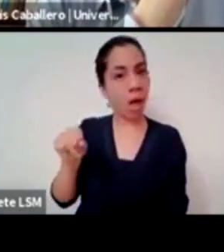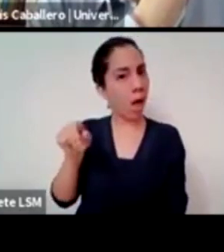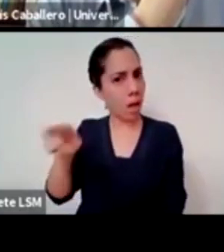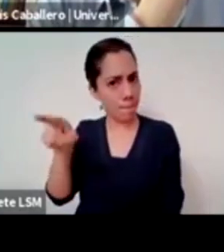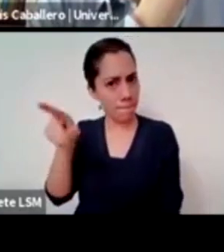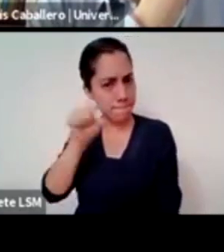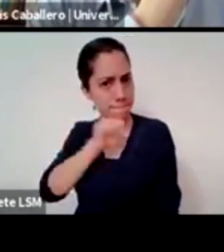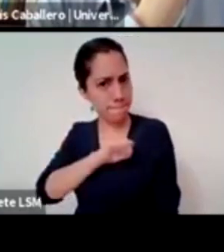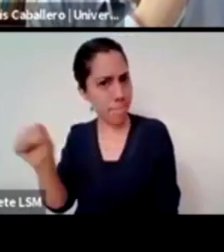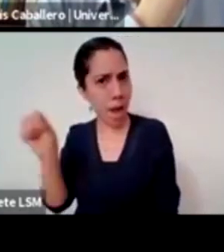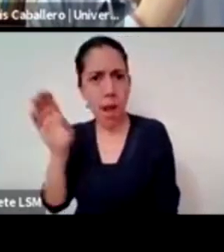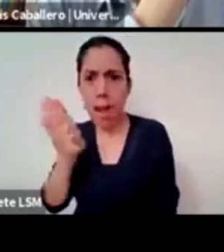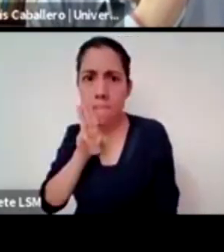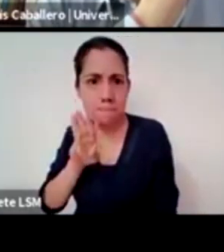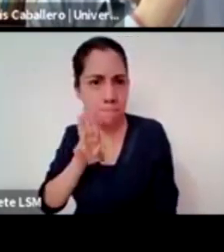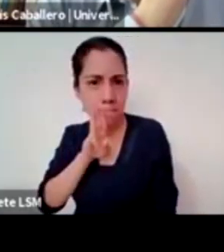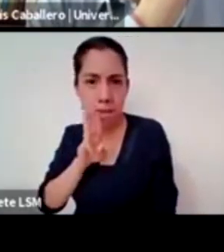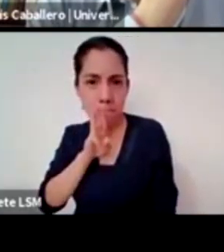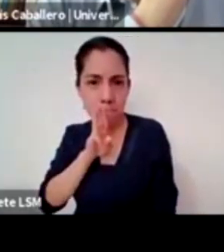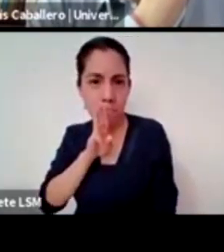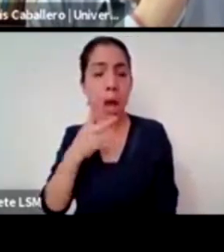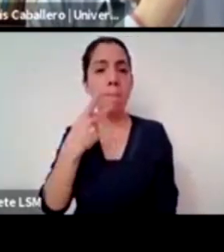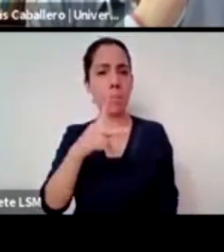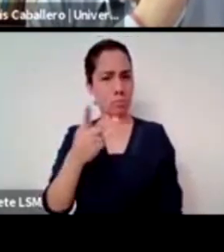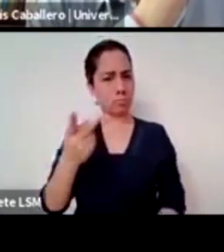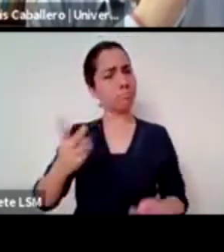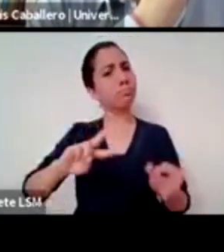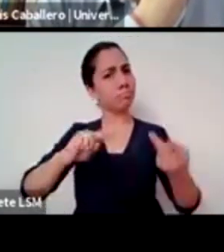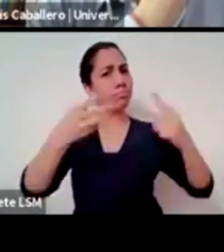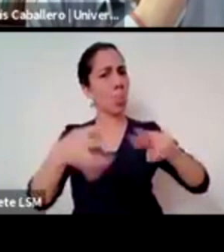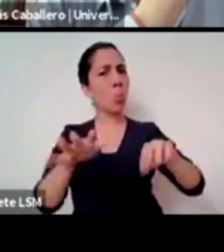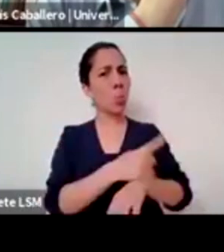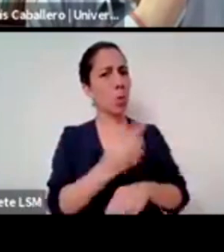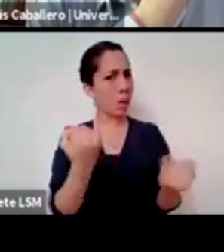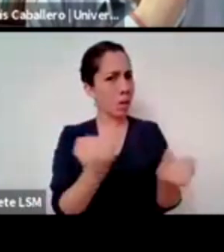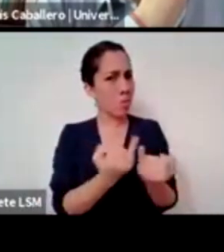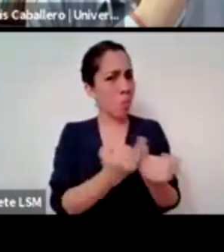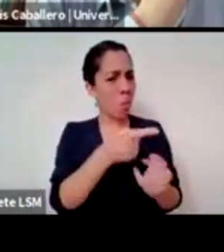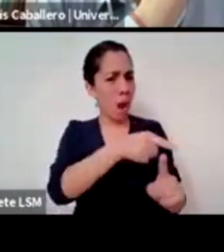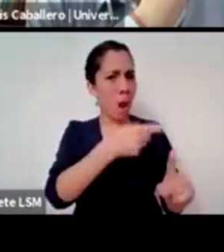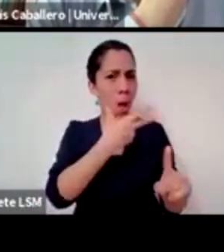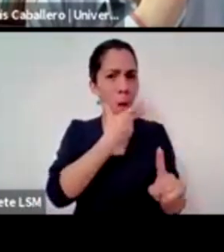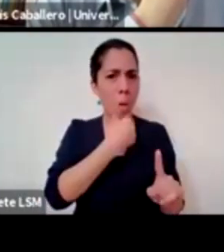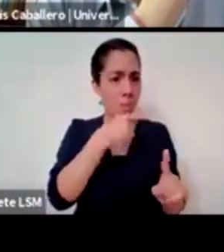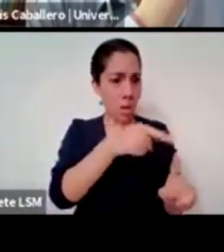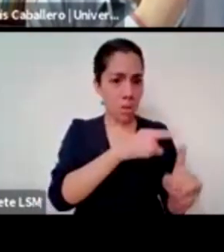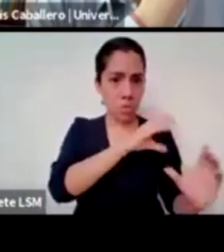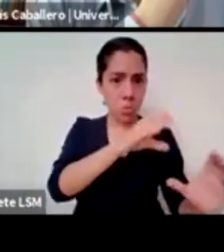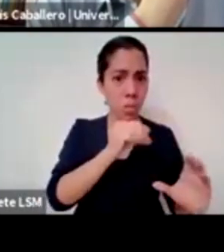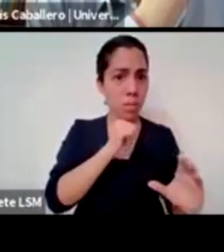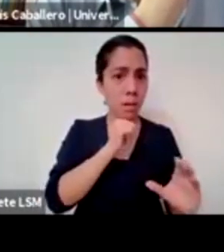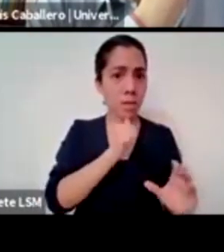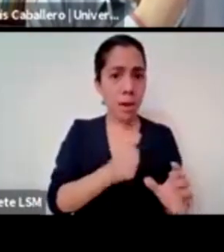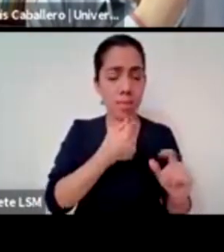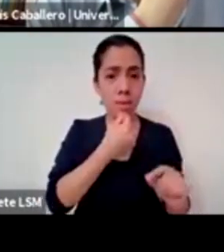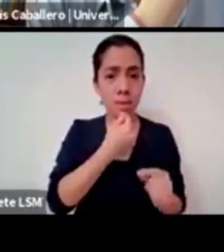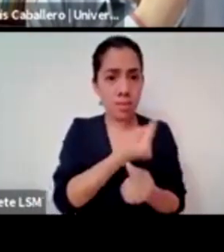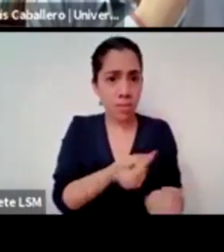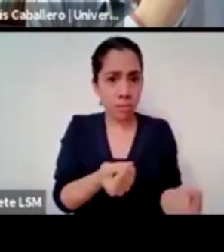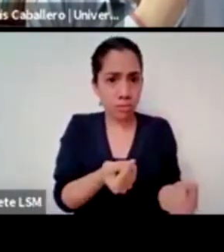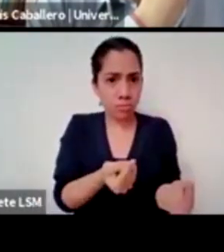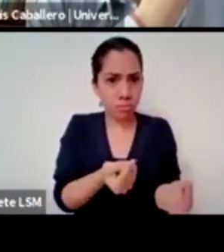son malos padres ¿no? y en ese sentido pues la culpabilización por tanto concluyo